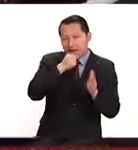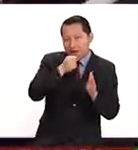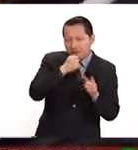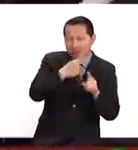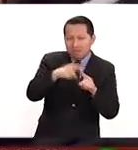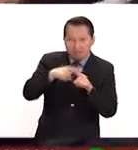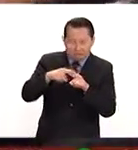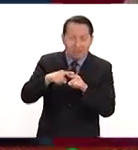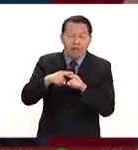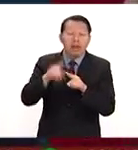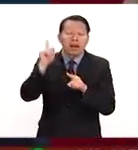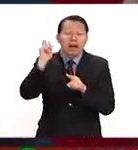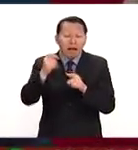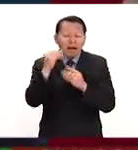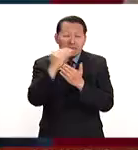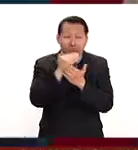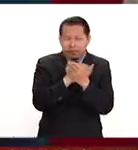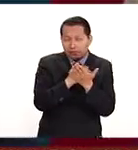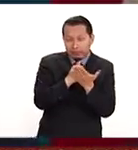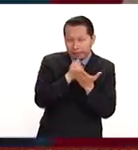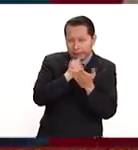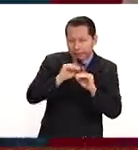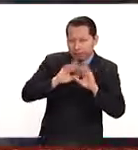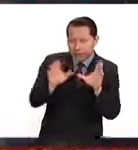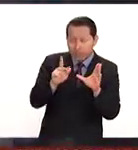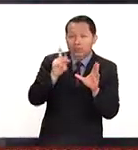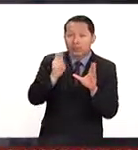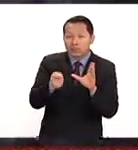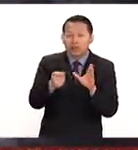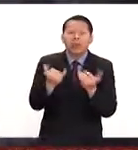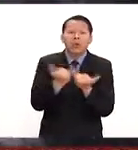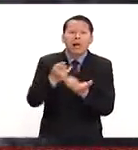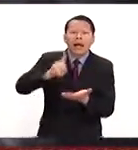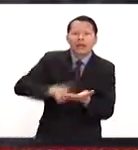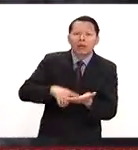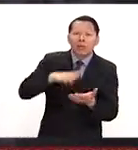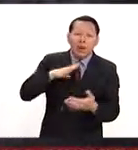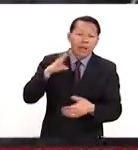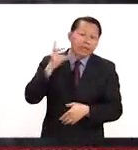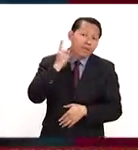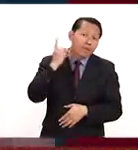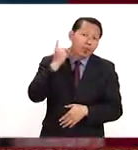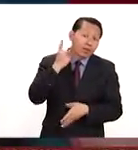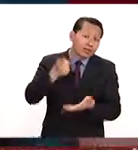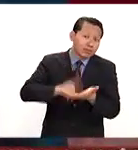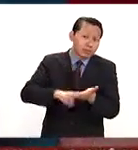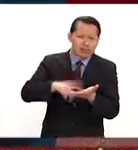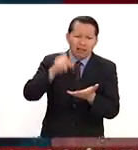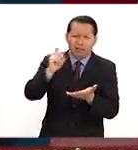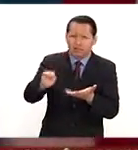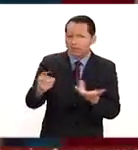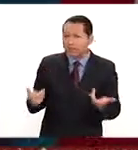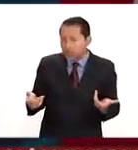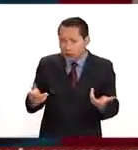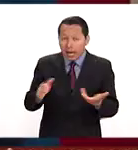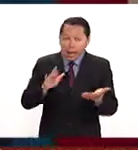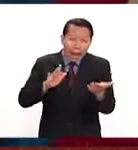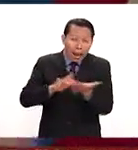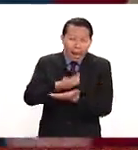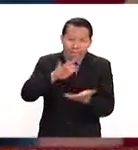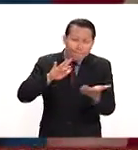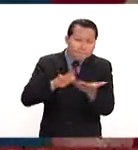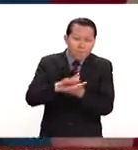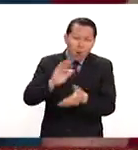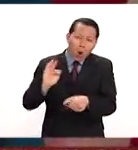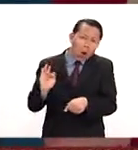también es interesante en ese sentido, Omar, el hecho de que dentro del propio Congreso no hay un apetito, no hay un apoyo expreso por